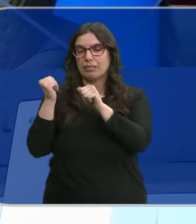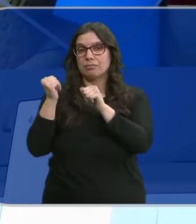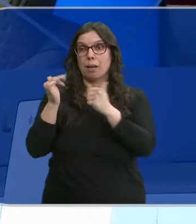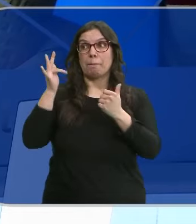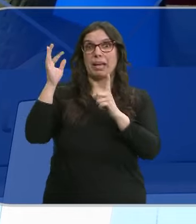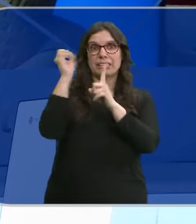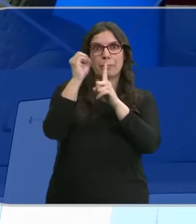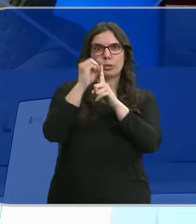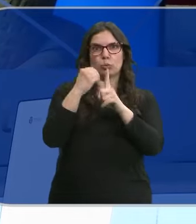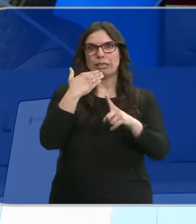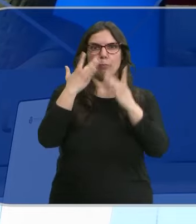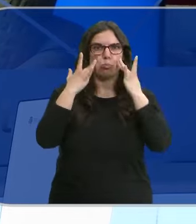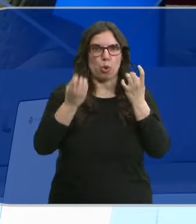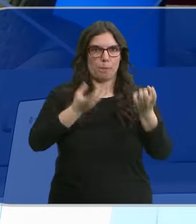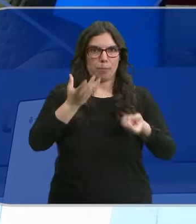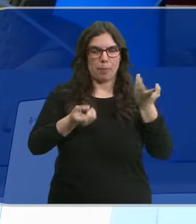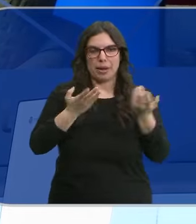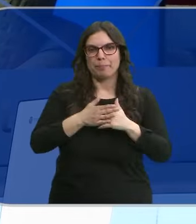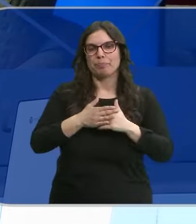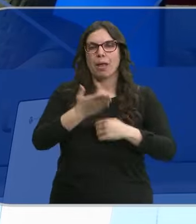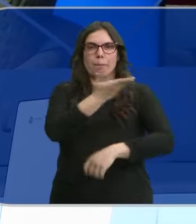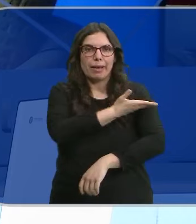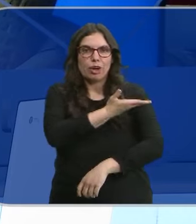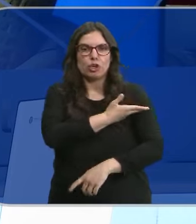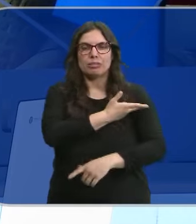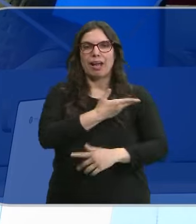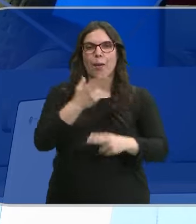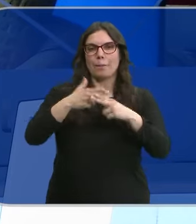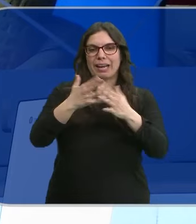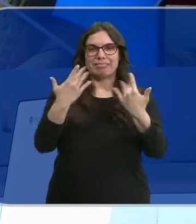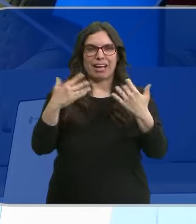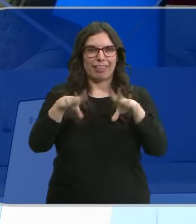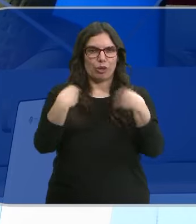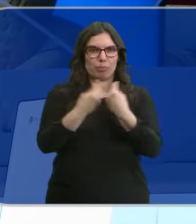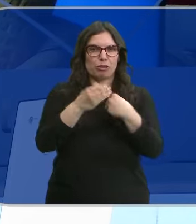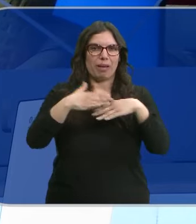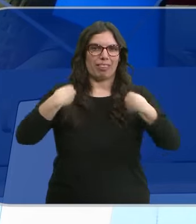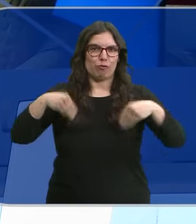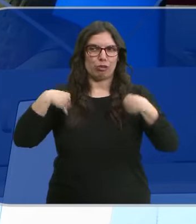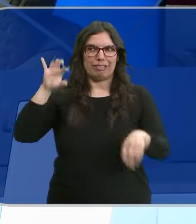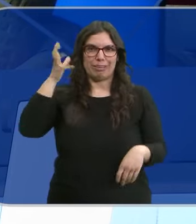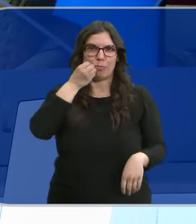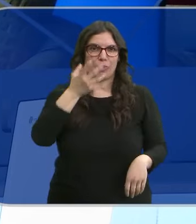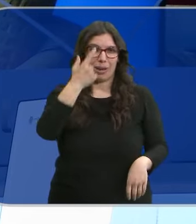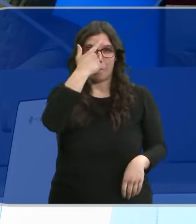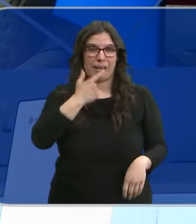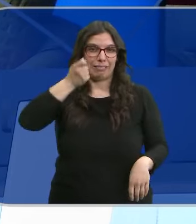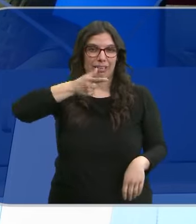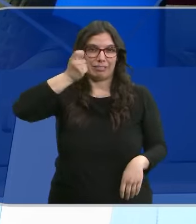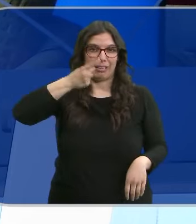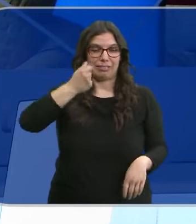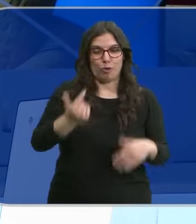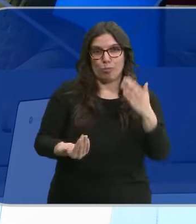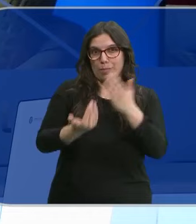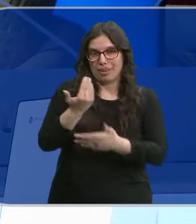temperaturas muy primaverales. Paseos en manga corta y terrazas prácticamente llenas para disfrutar del buen tiempo es la imagen que hemos podido